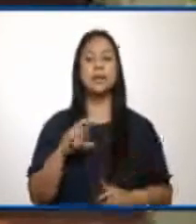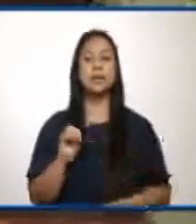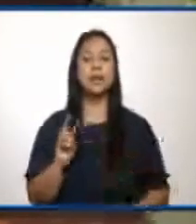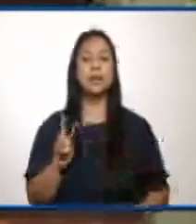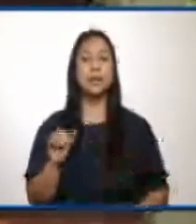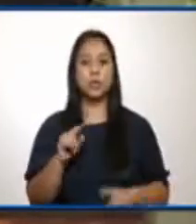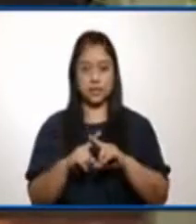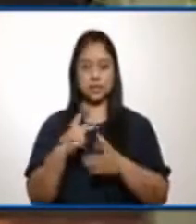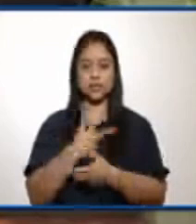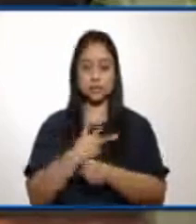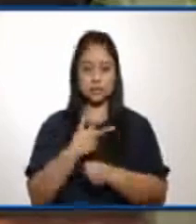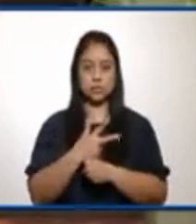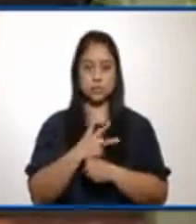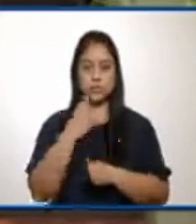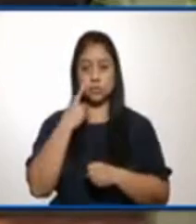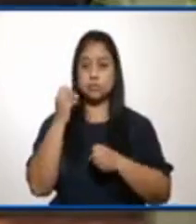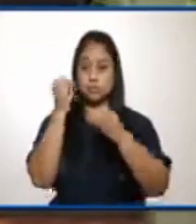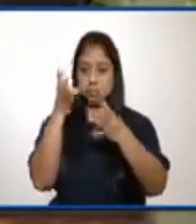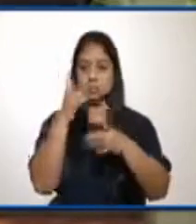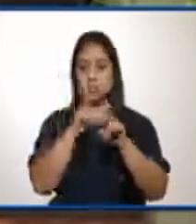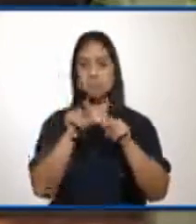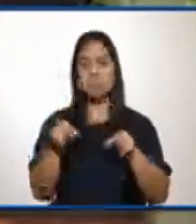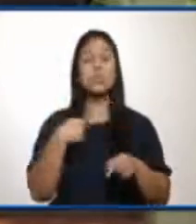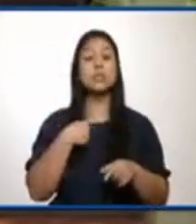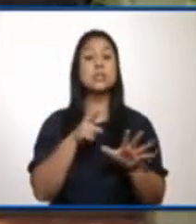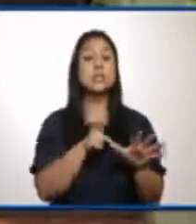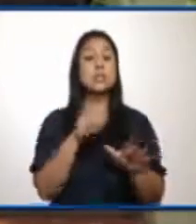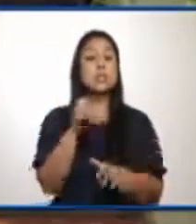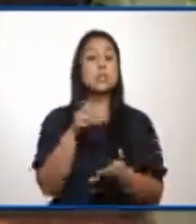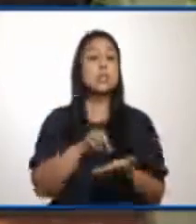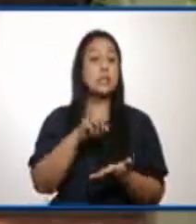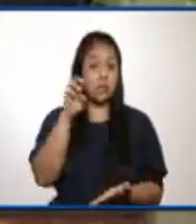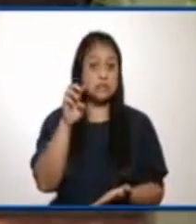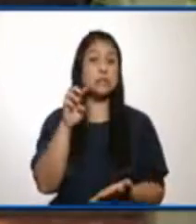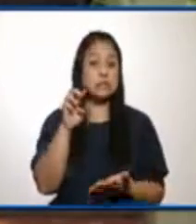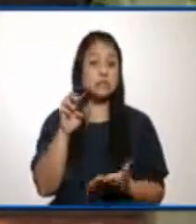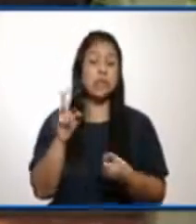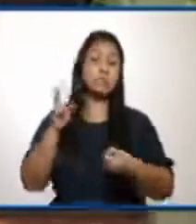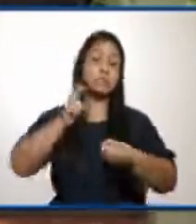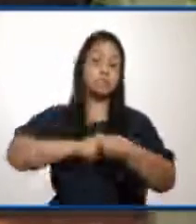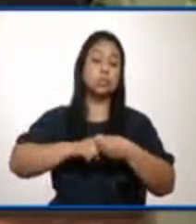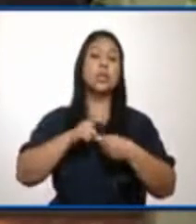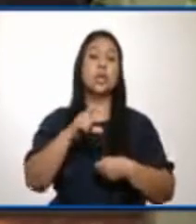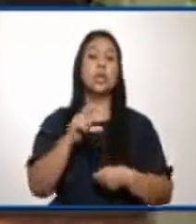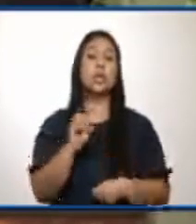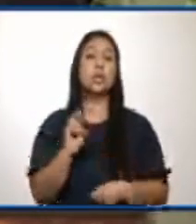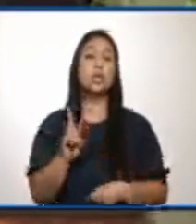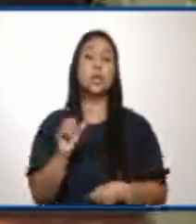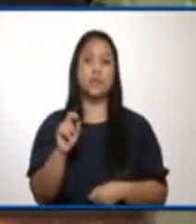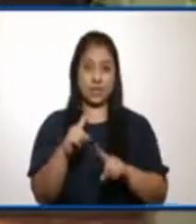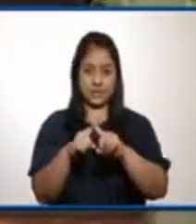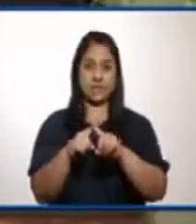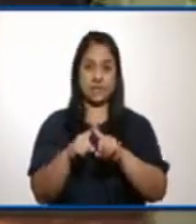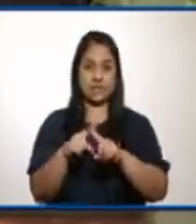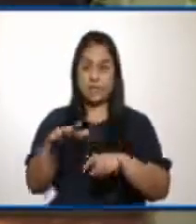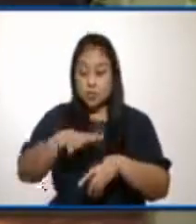con Guatemala. Al respecto, quiero mencionarle que somos 60 países los que integramos la plataforma COVAX. Todos esos